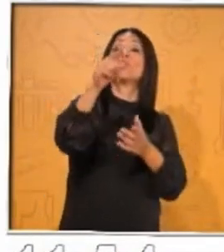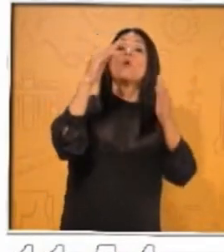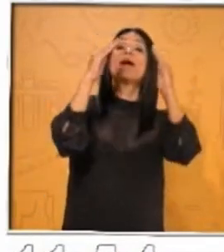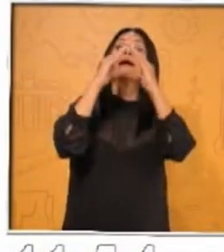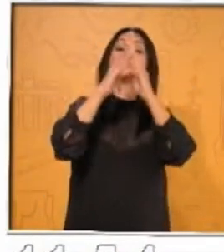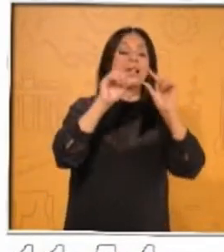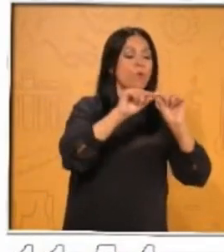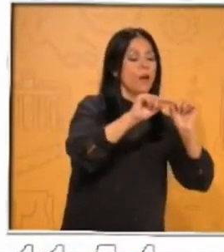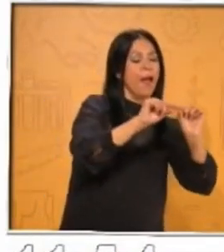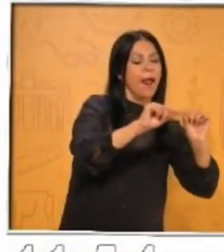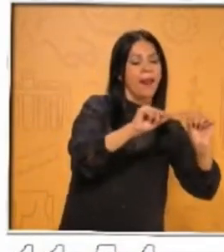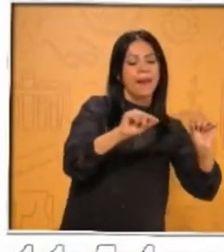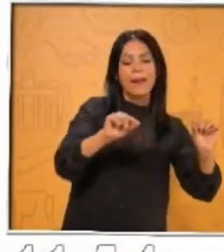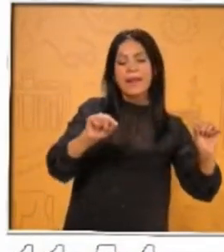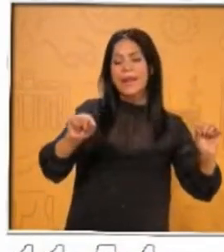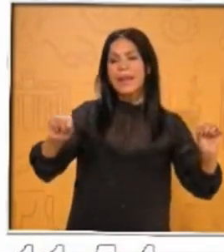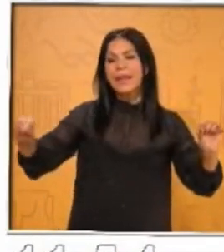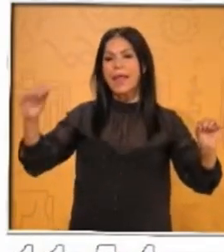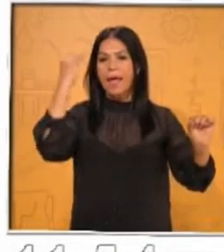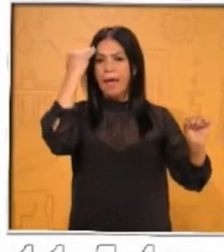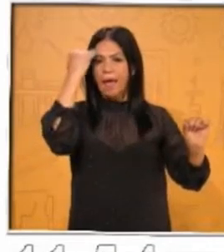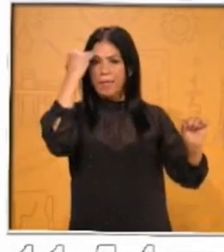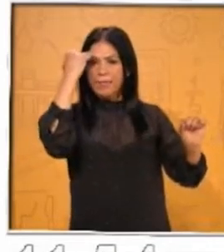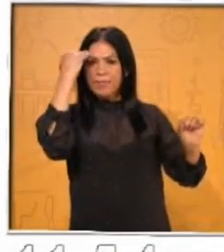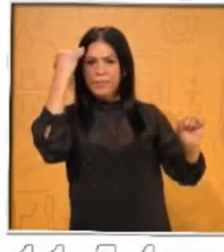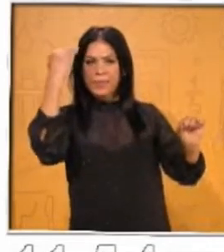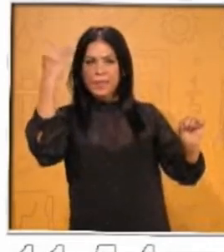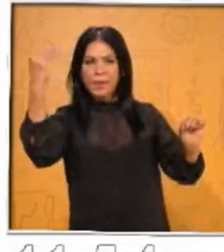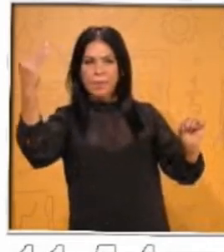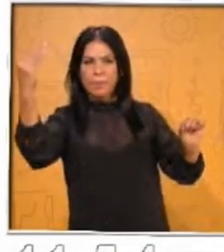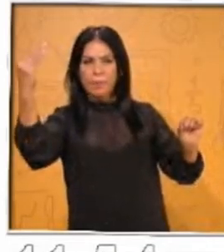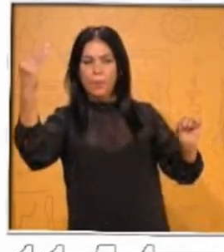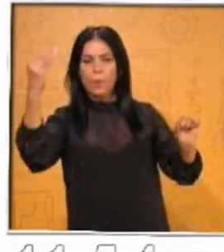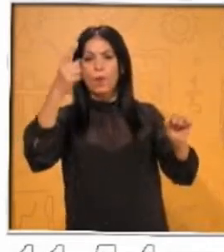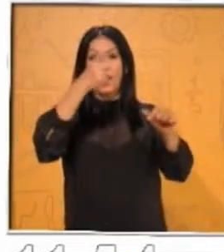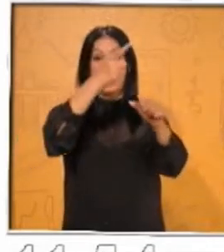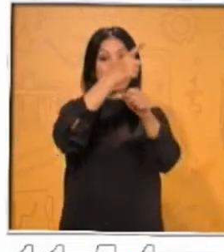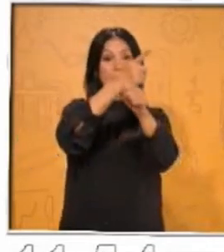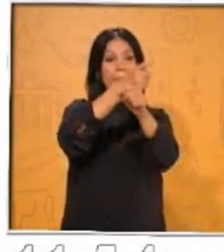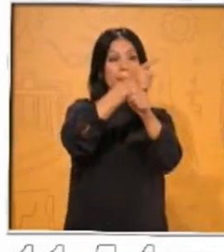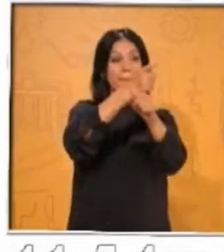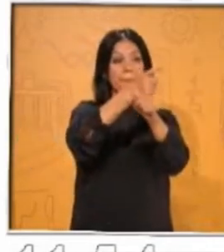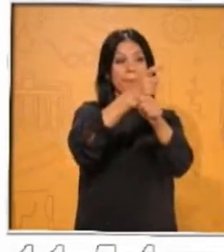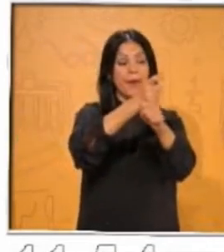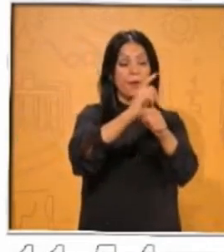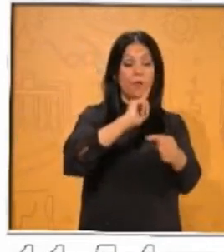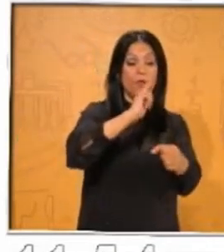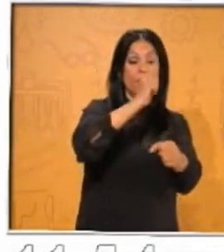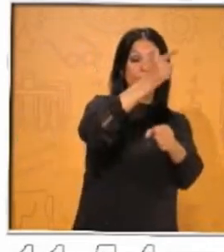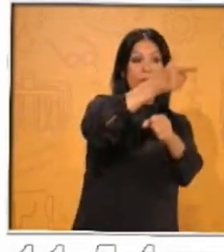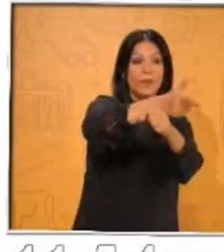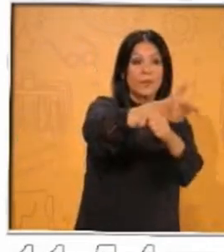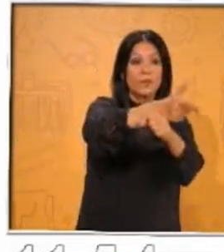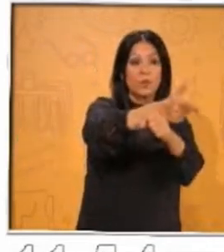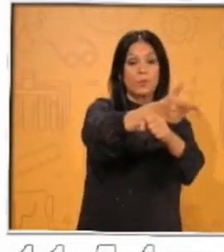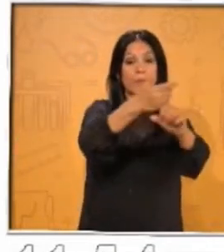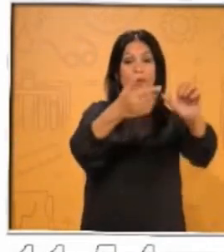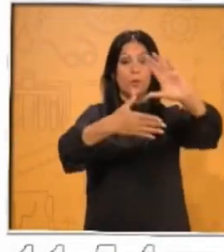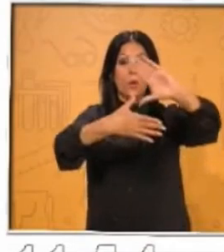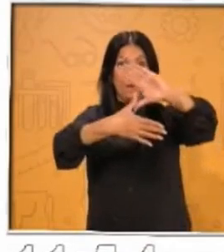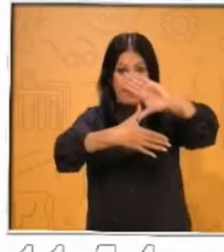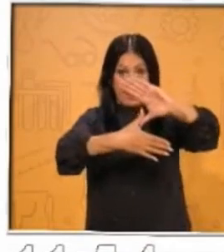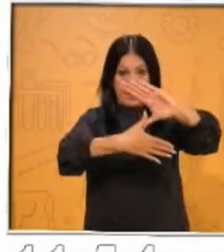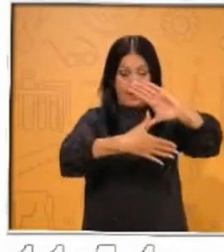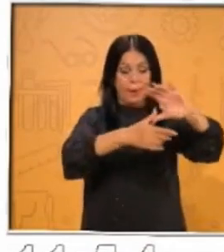fechas. Primero que nada viene el descubrimiento de América, en 1492 llega Hernán Cortés a